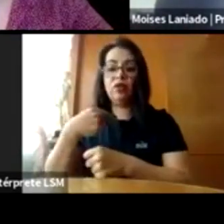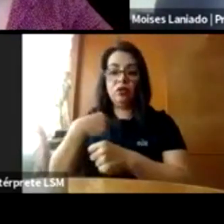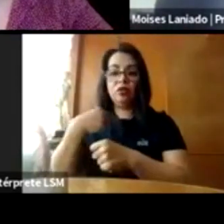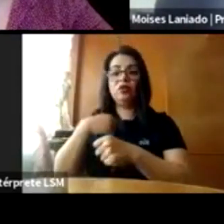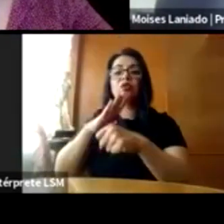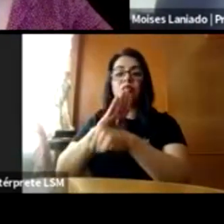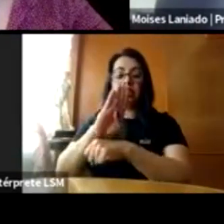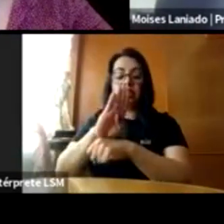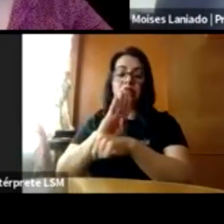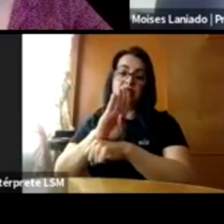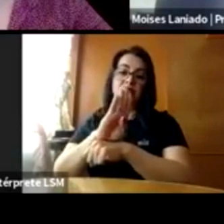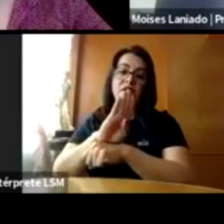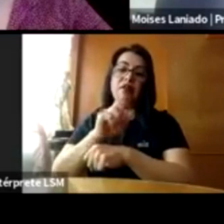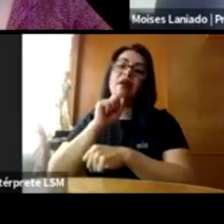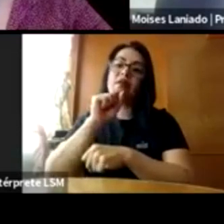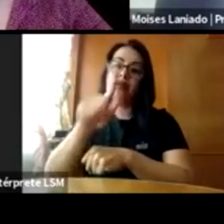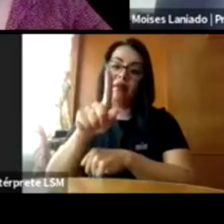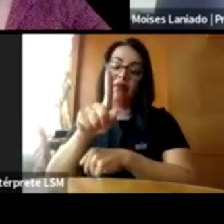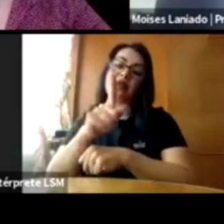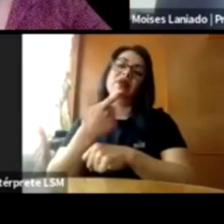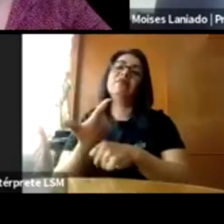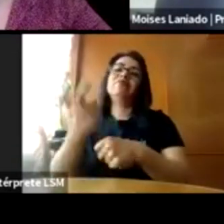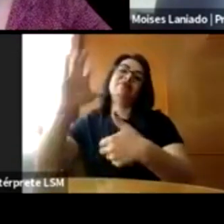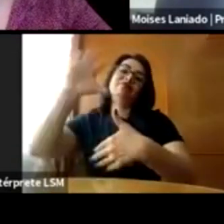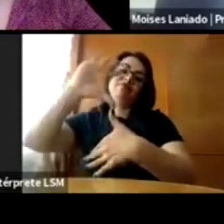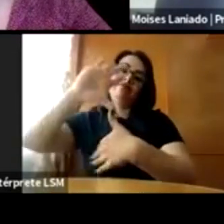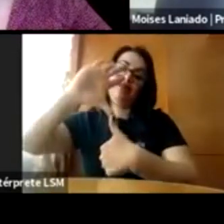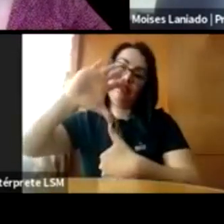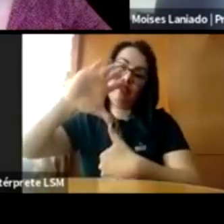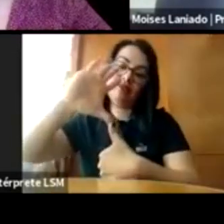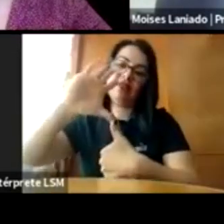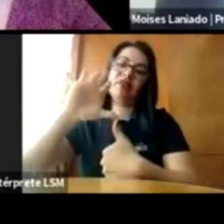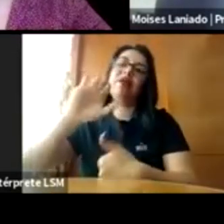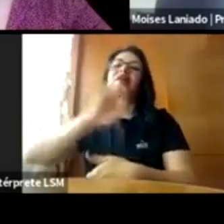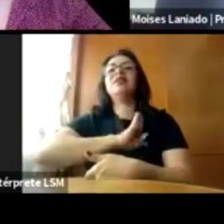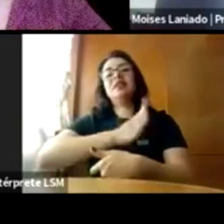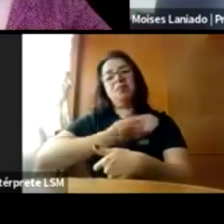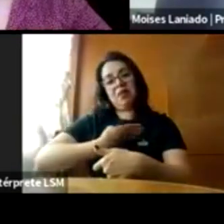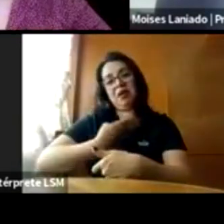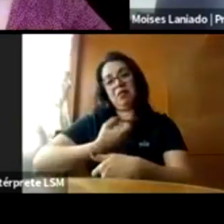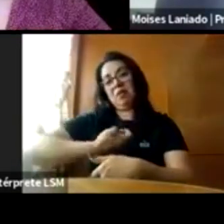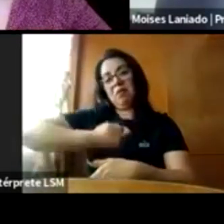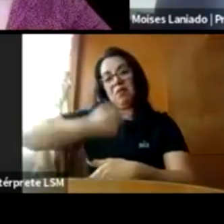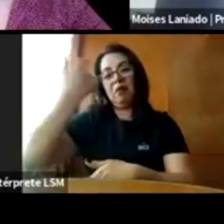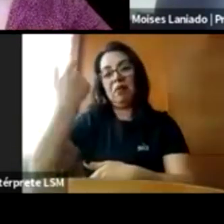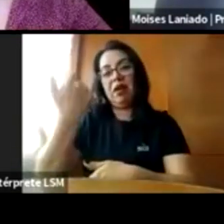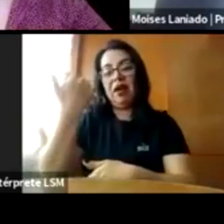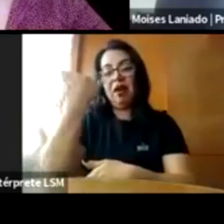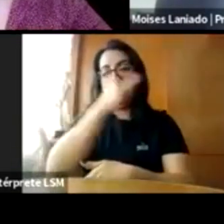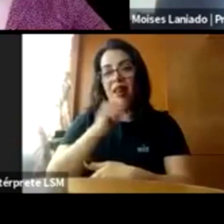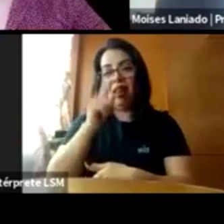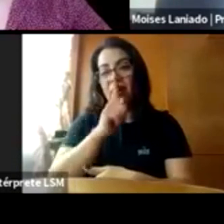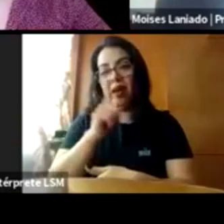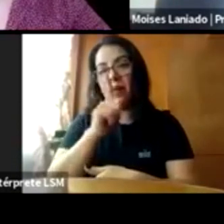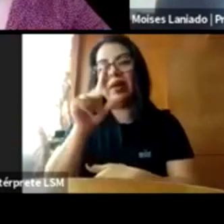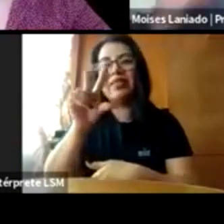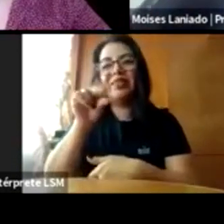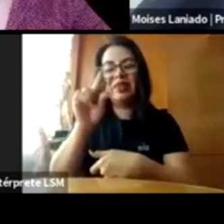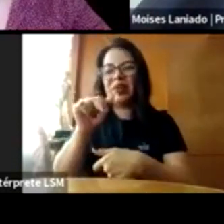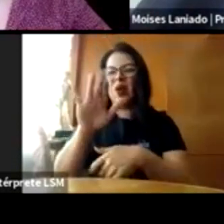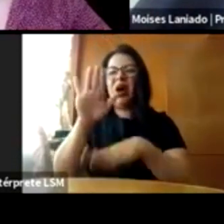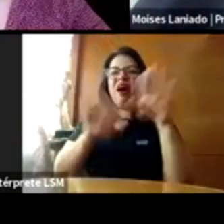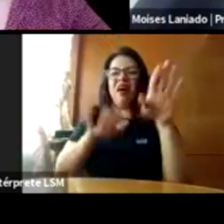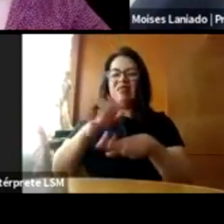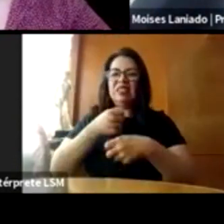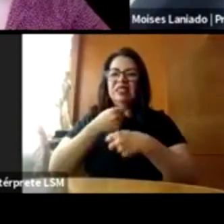así que mi español no es ni mi primera ni mi segunda lengua, así que de vez en cuando voy a decir algo raro y por favor un poco de